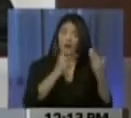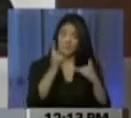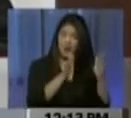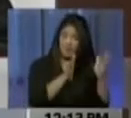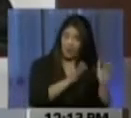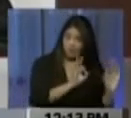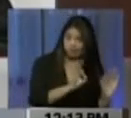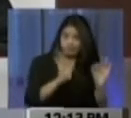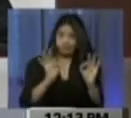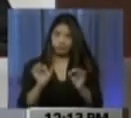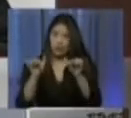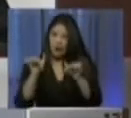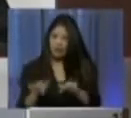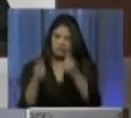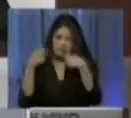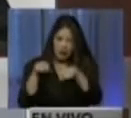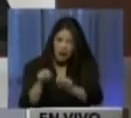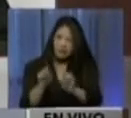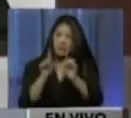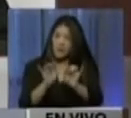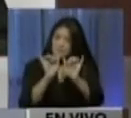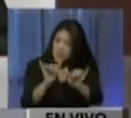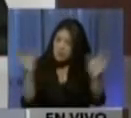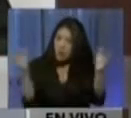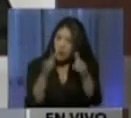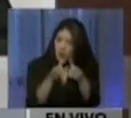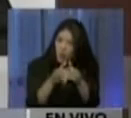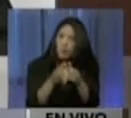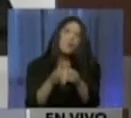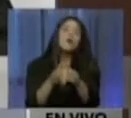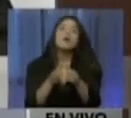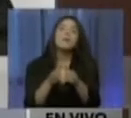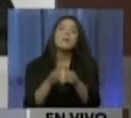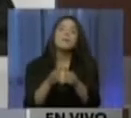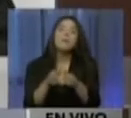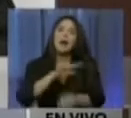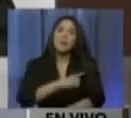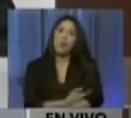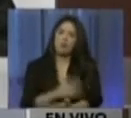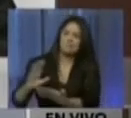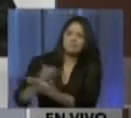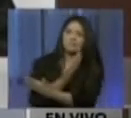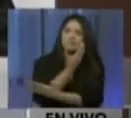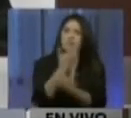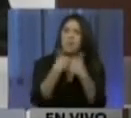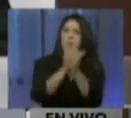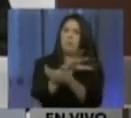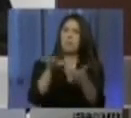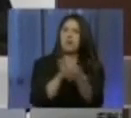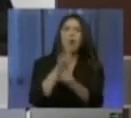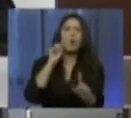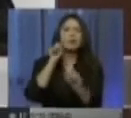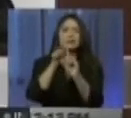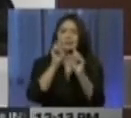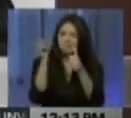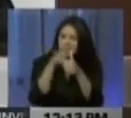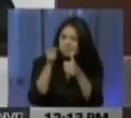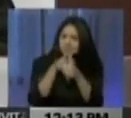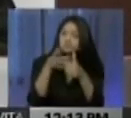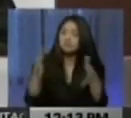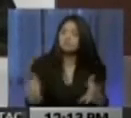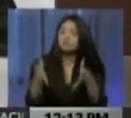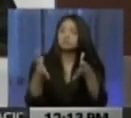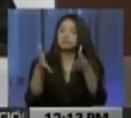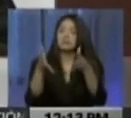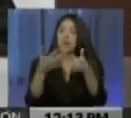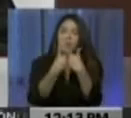enmarca en las pretensiones de esas organizaciones para desplazar el poder por la vía violenta, teniendo como eje transversal la incitación